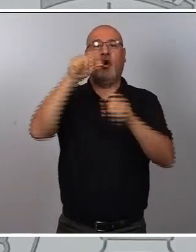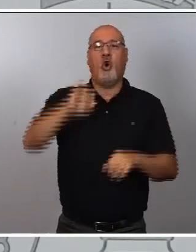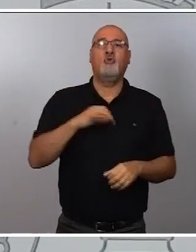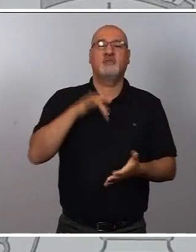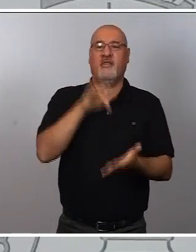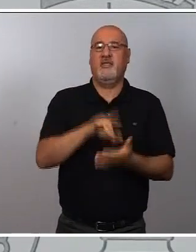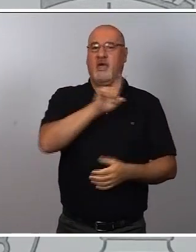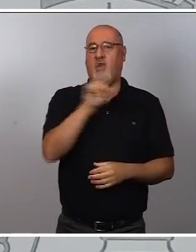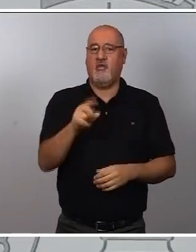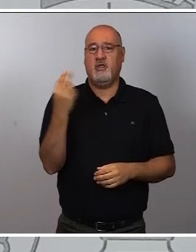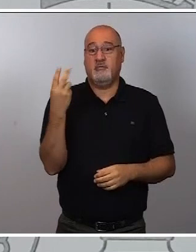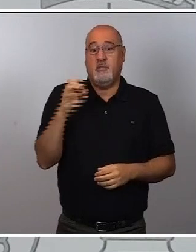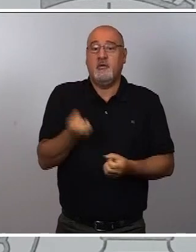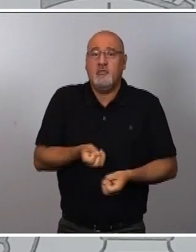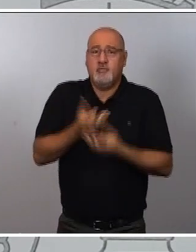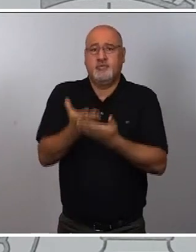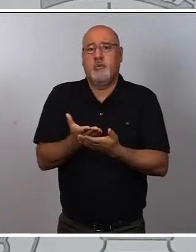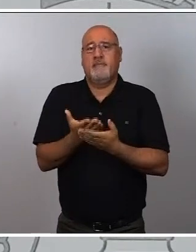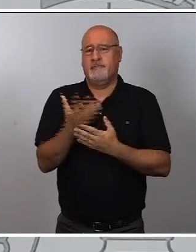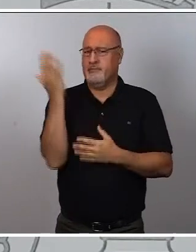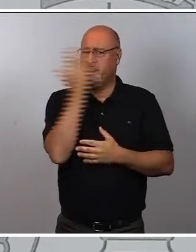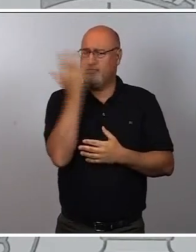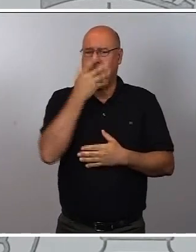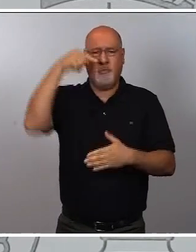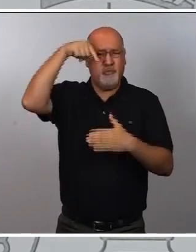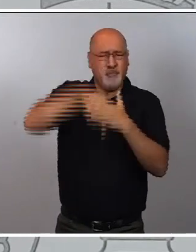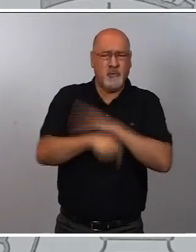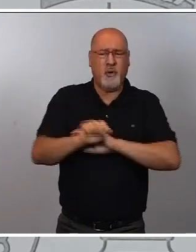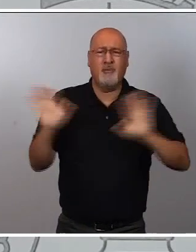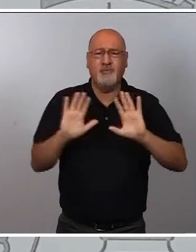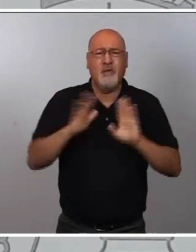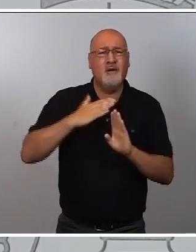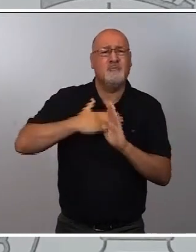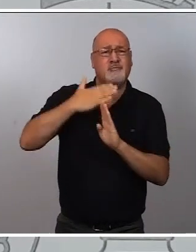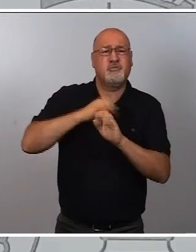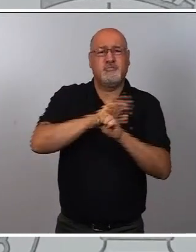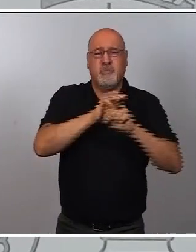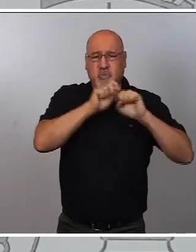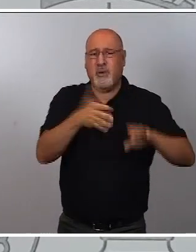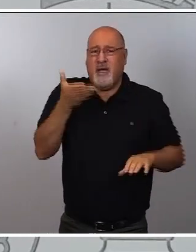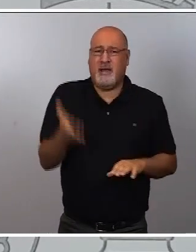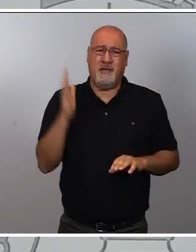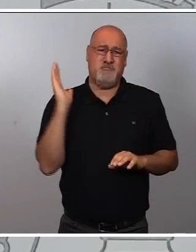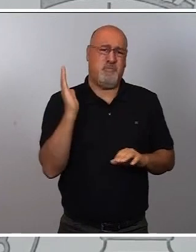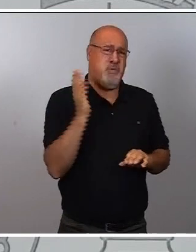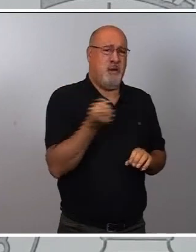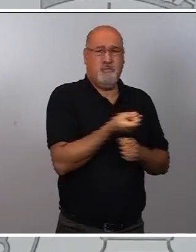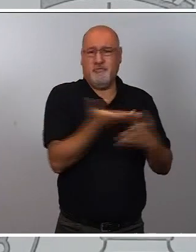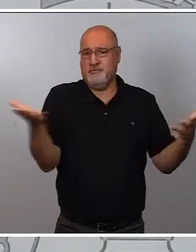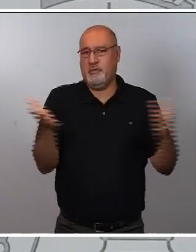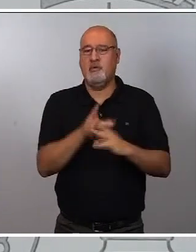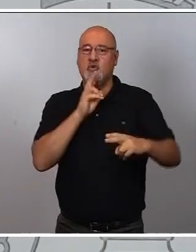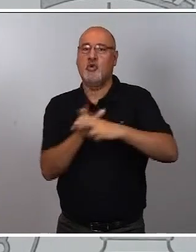2020 su profunda preocupación por los alarmantes niveles de propagación y gravedad de la enfermedad, conocida como COVID